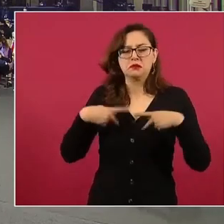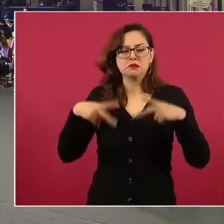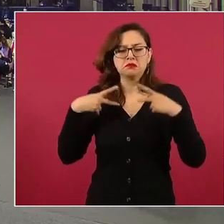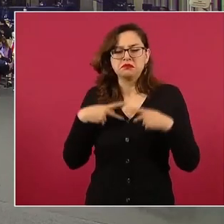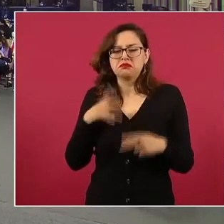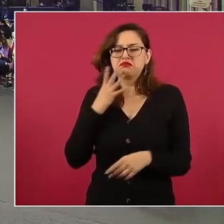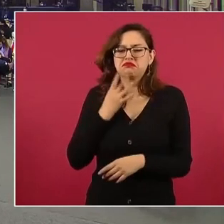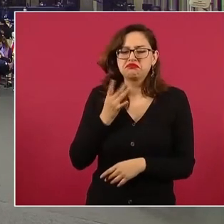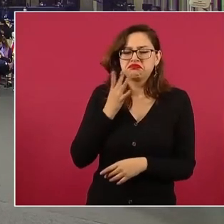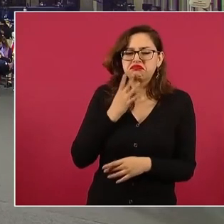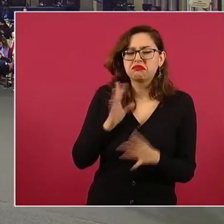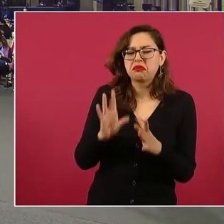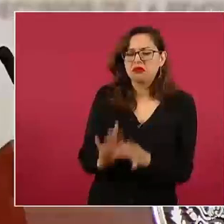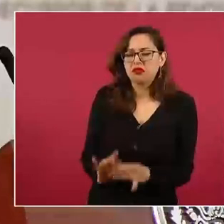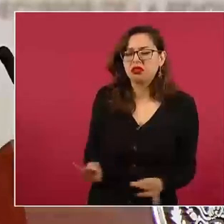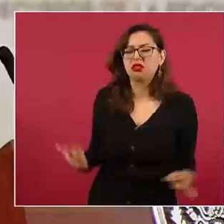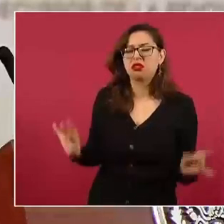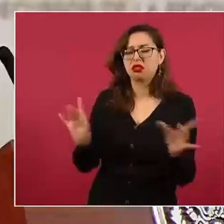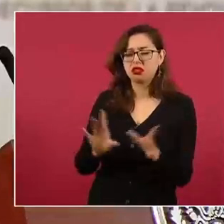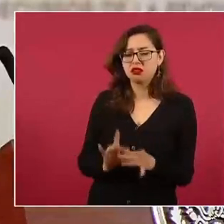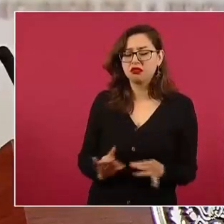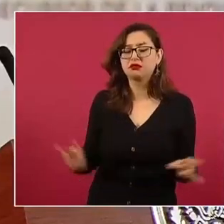pensábamos.